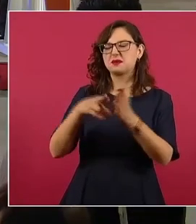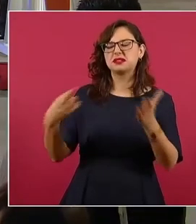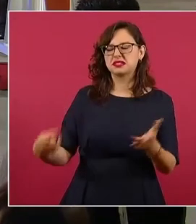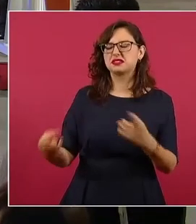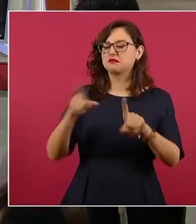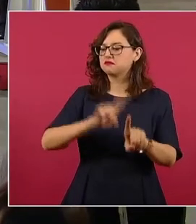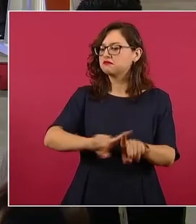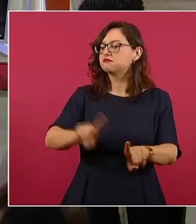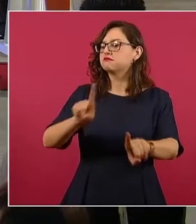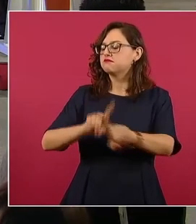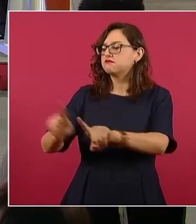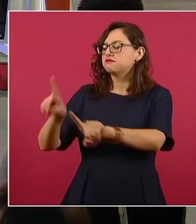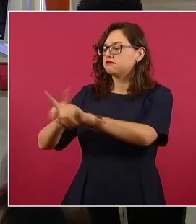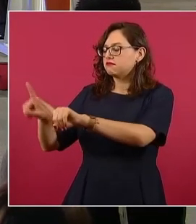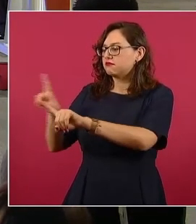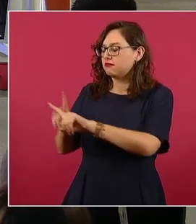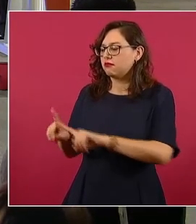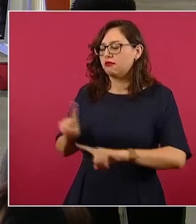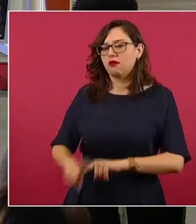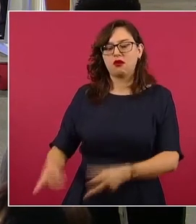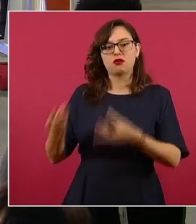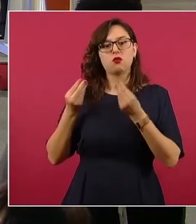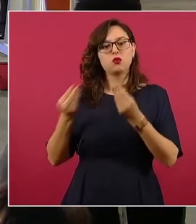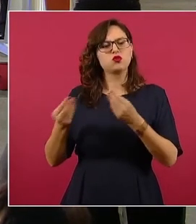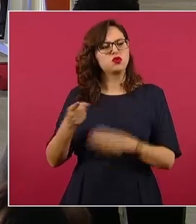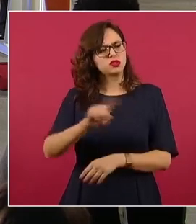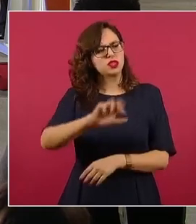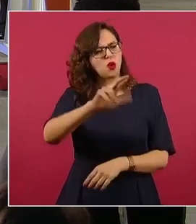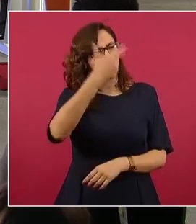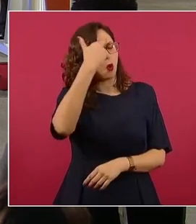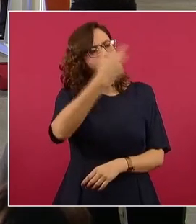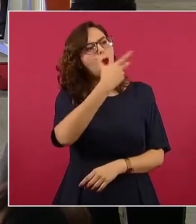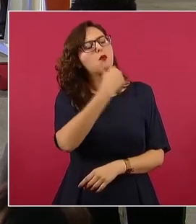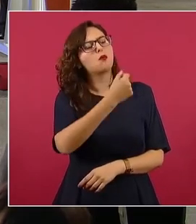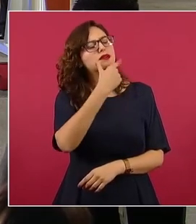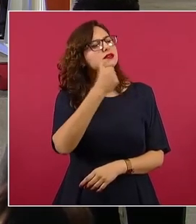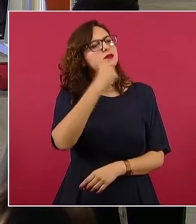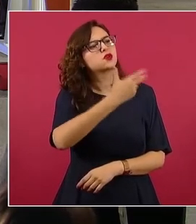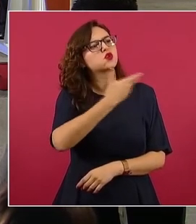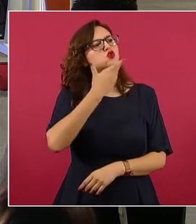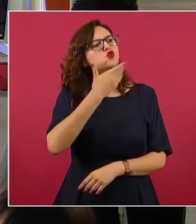Ahí el señor del Puro, ¿cómo se llamaba? También escribía.